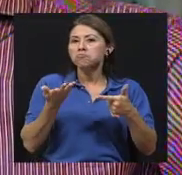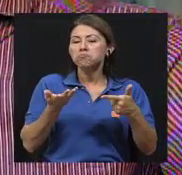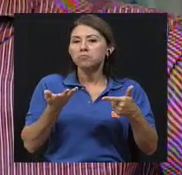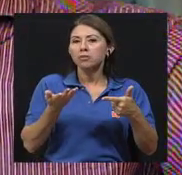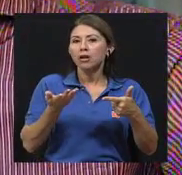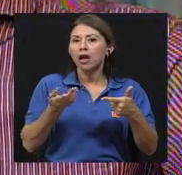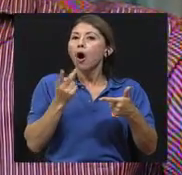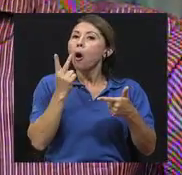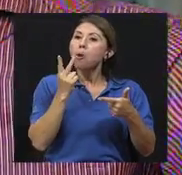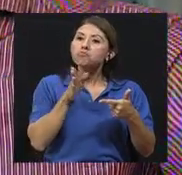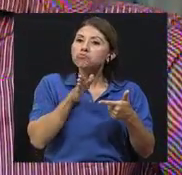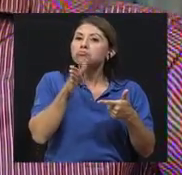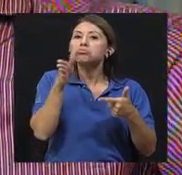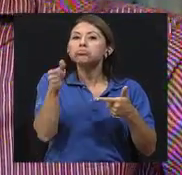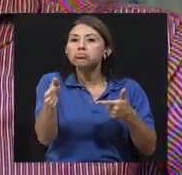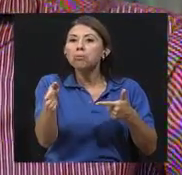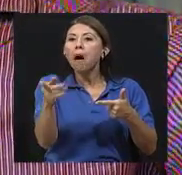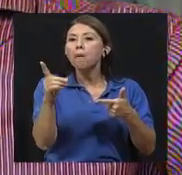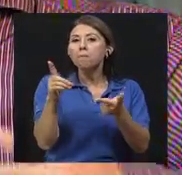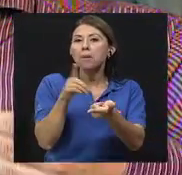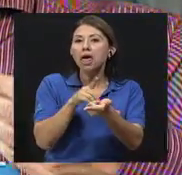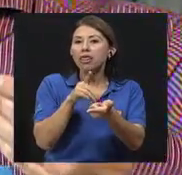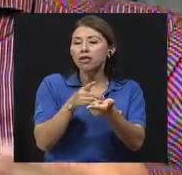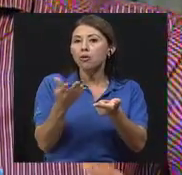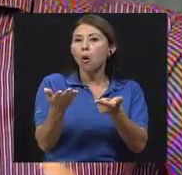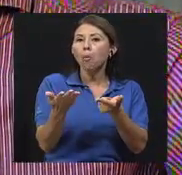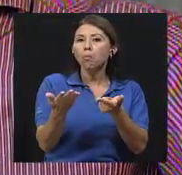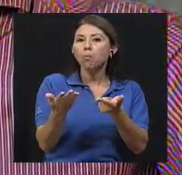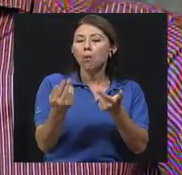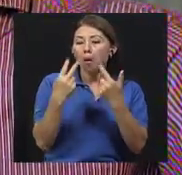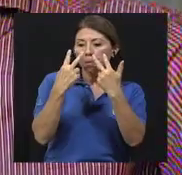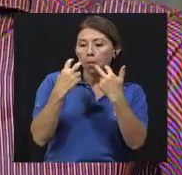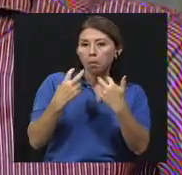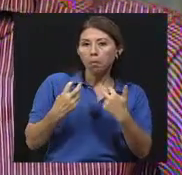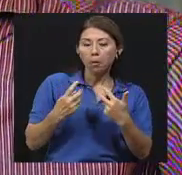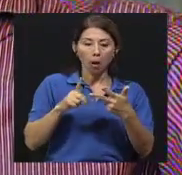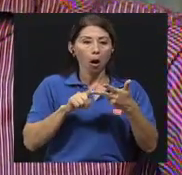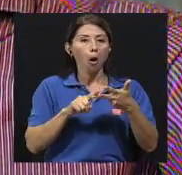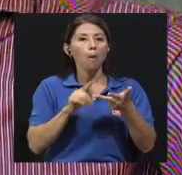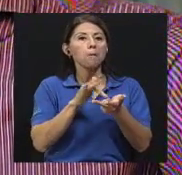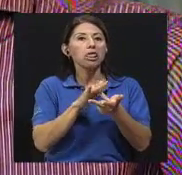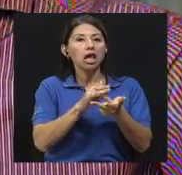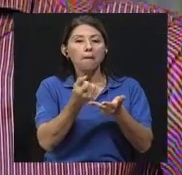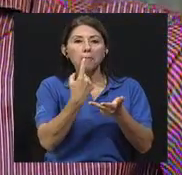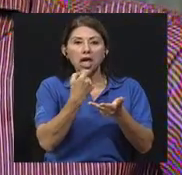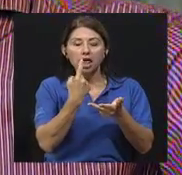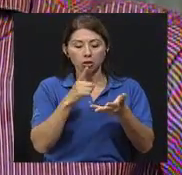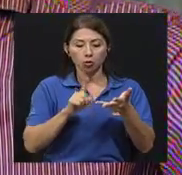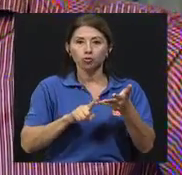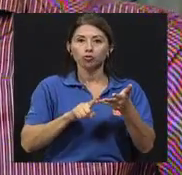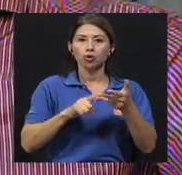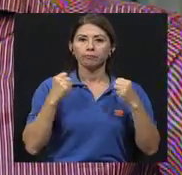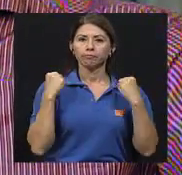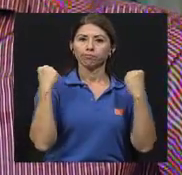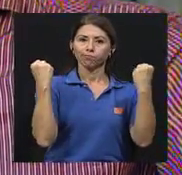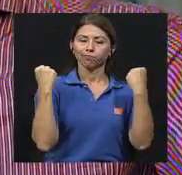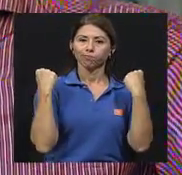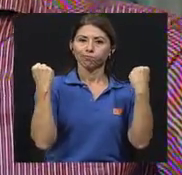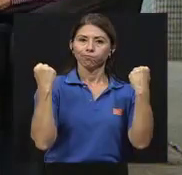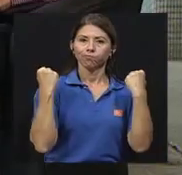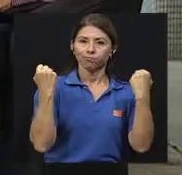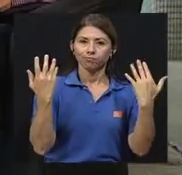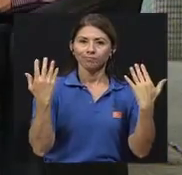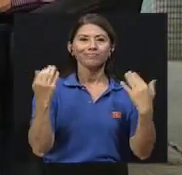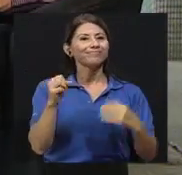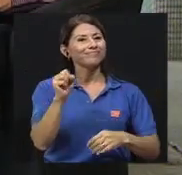incluso poder visitar a médico, tomar medicamentos, hacer ejercicio físico.